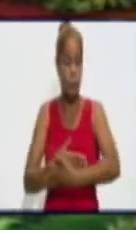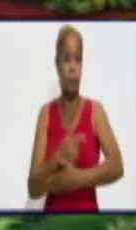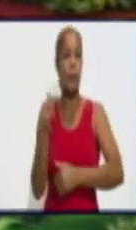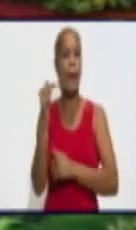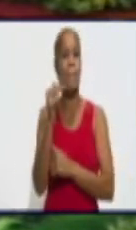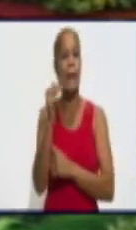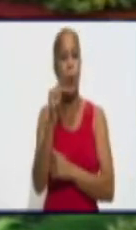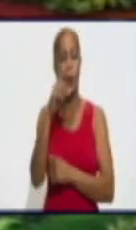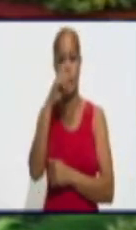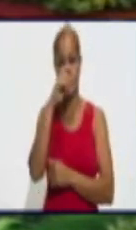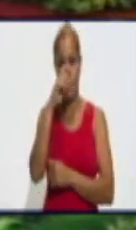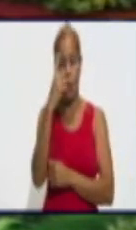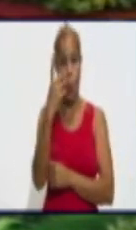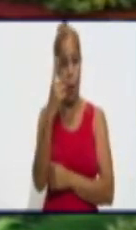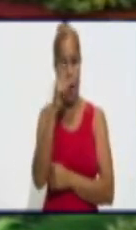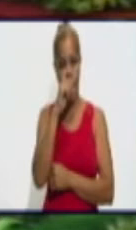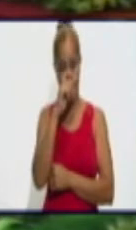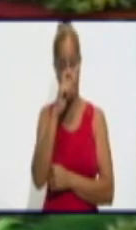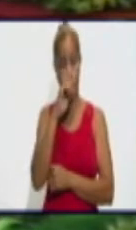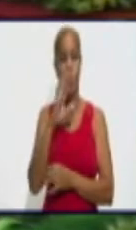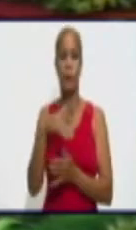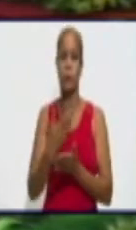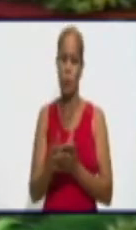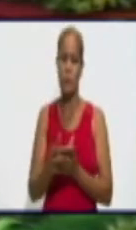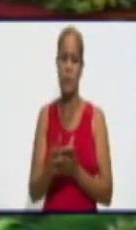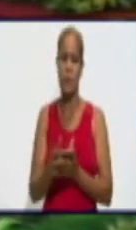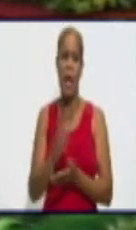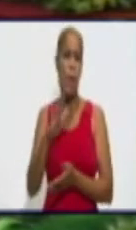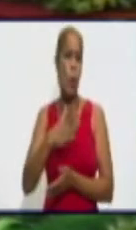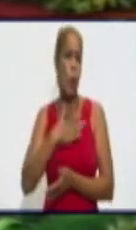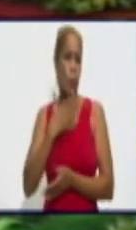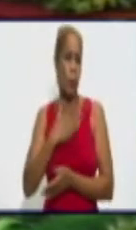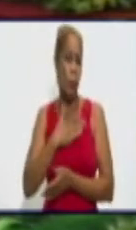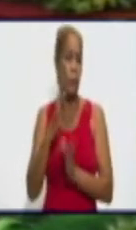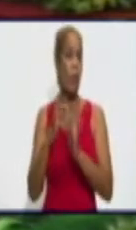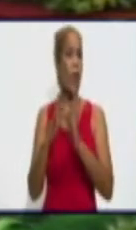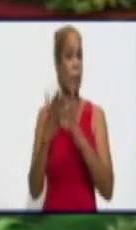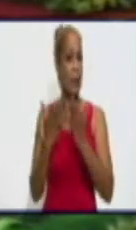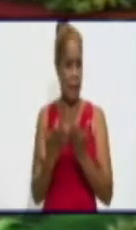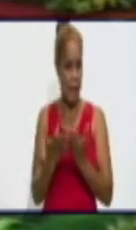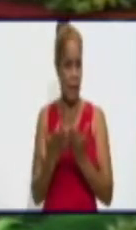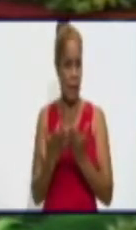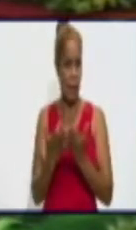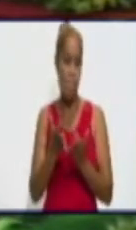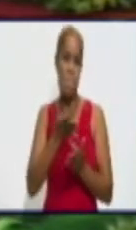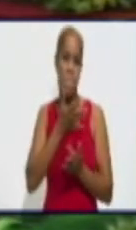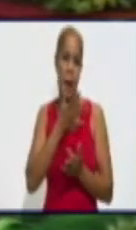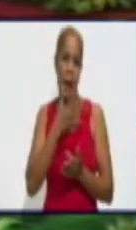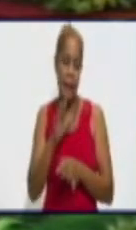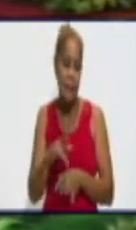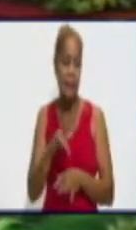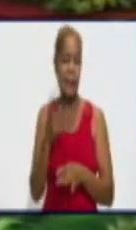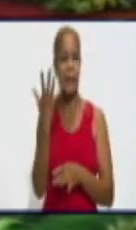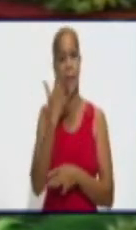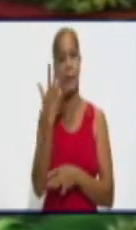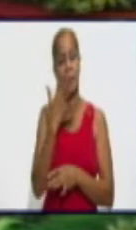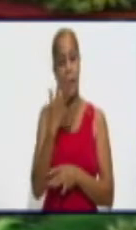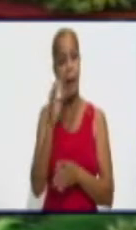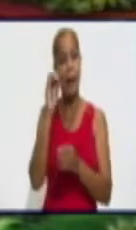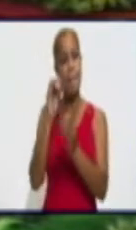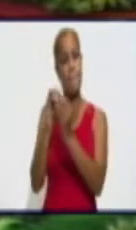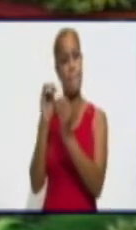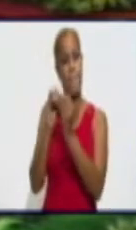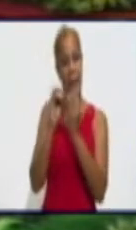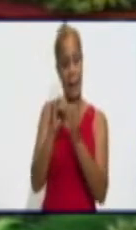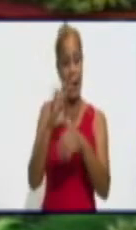un año son los propios familiares los que llevan la enfermedad a la casa a partir de toda